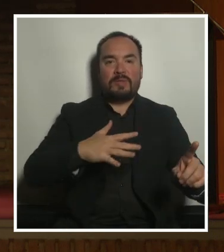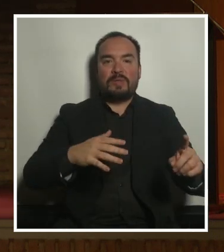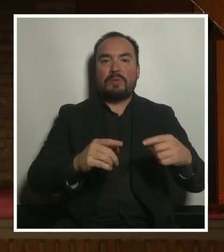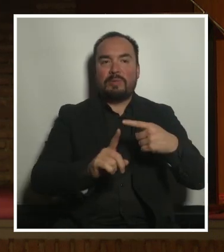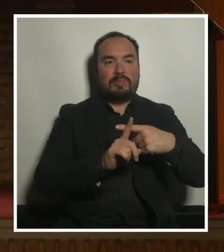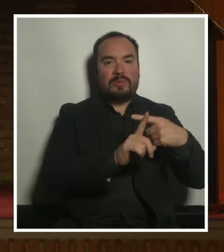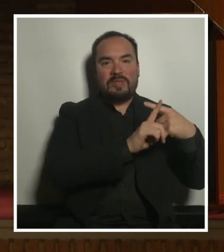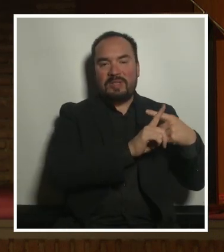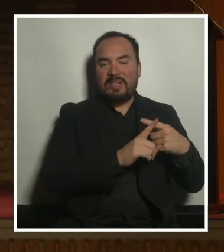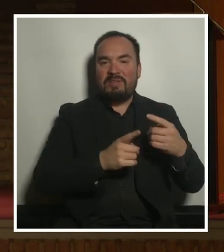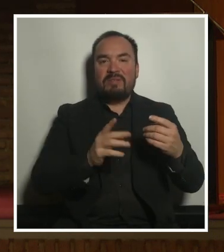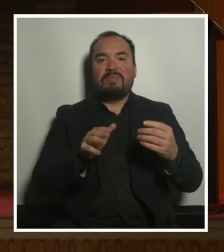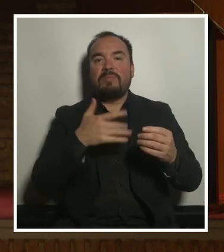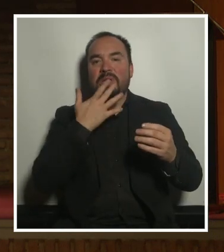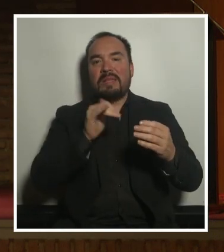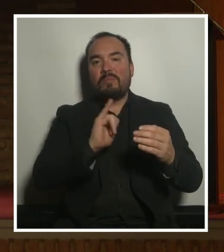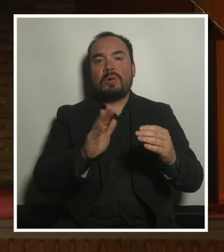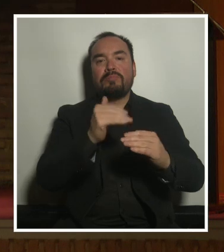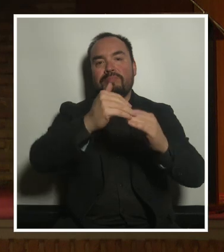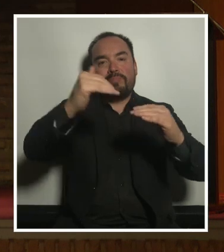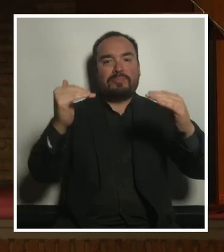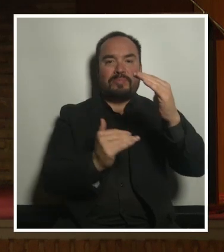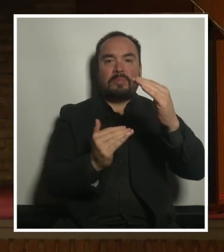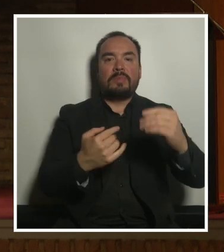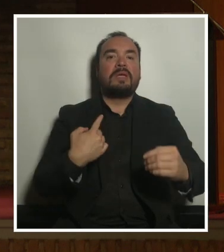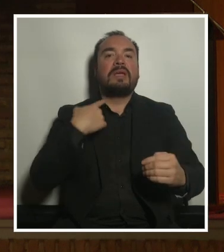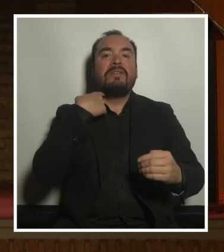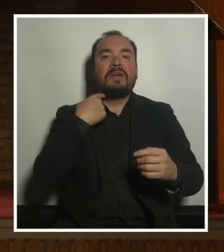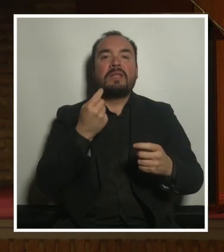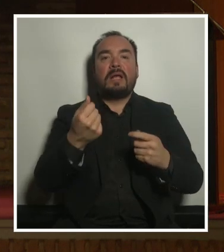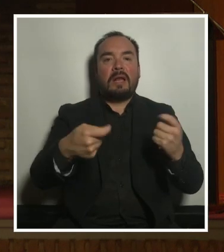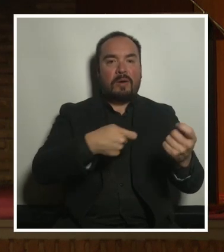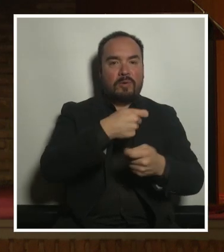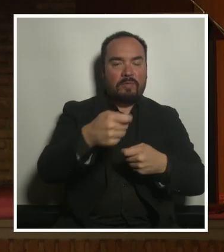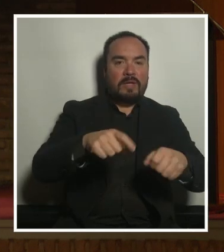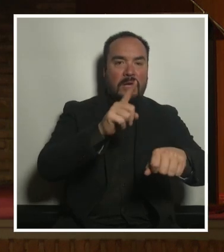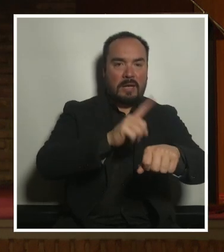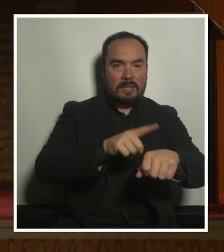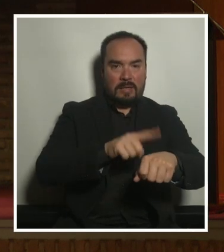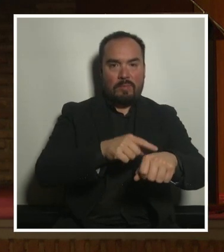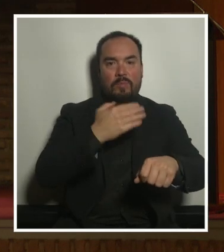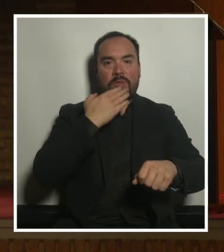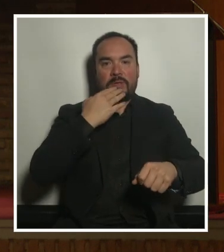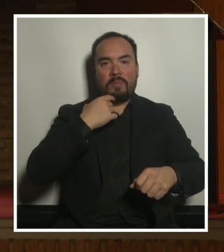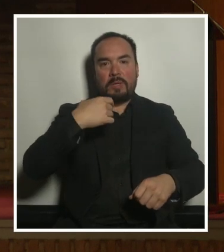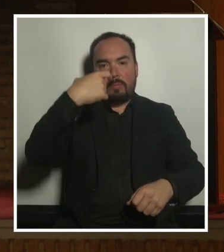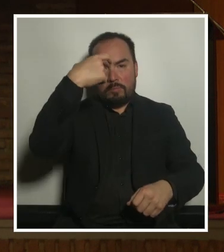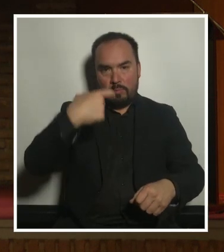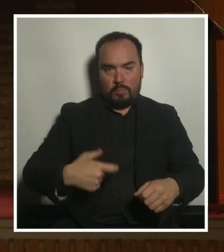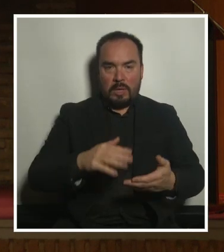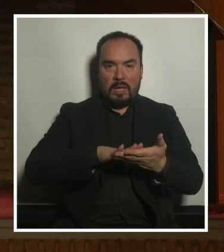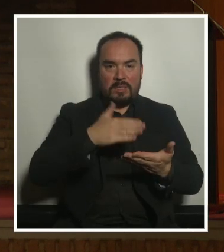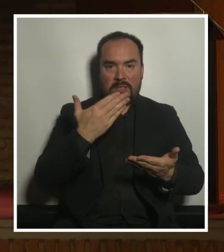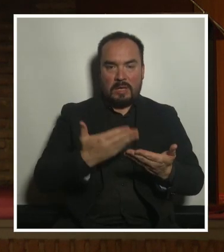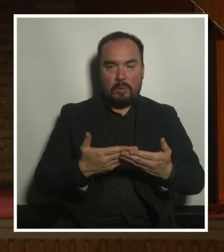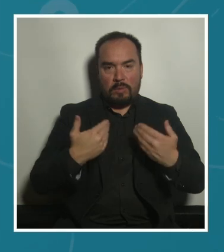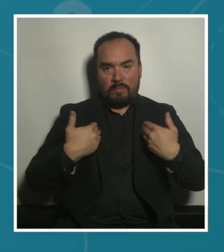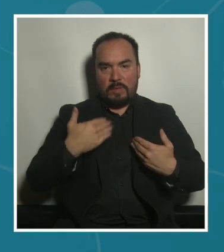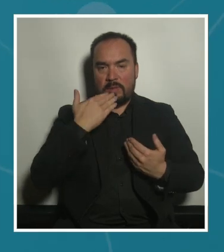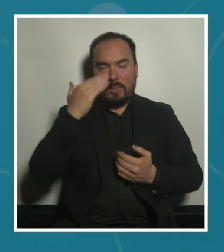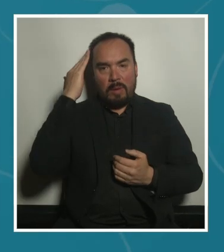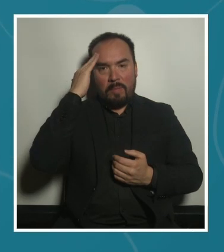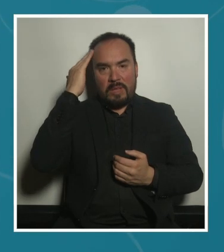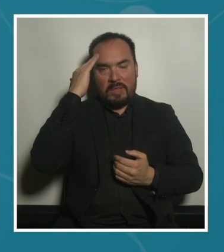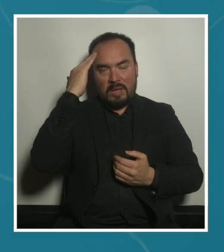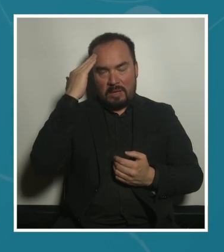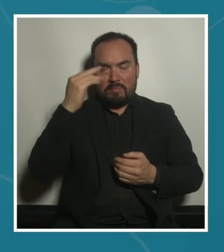desigualdad y que impacta en la economía, la pobreza del tiempo y la salud física y mental y que además esta es una situación que se da de